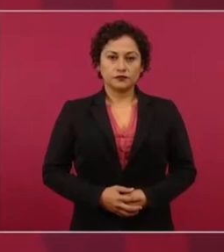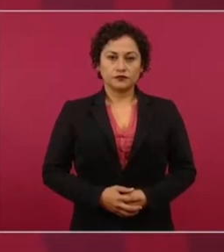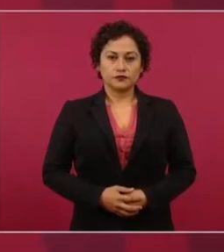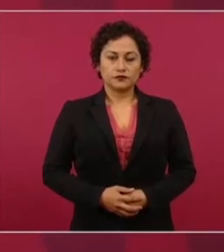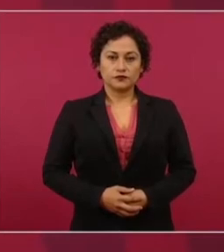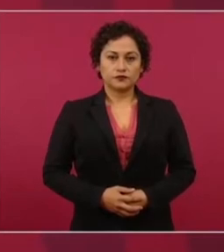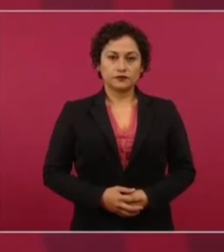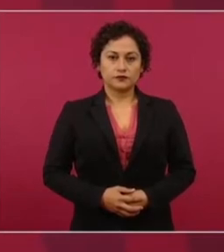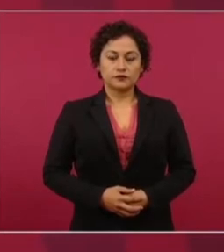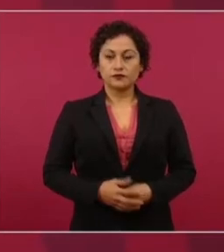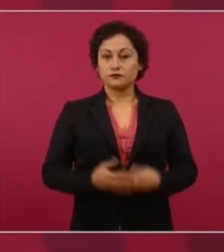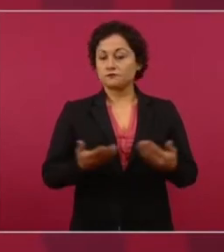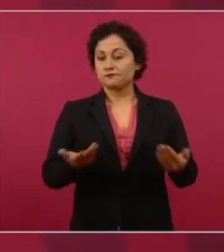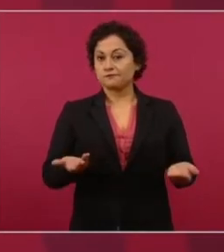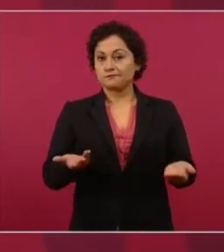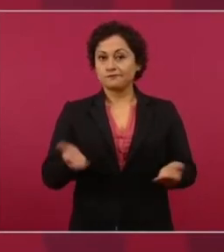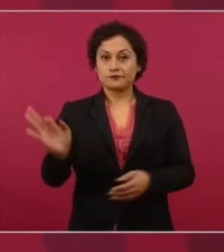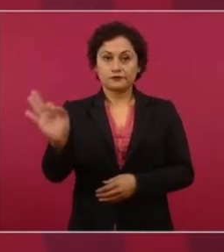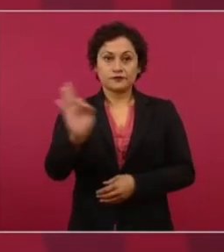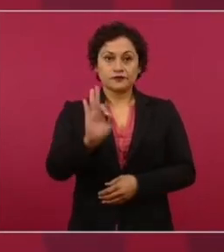ahora sí que